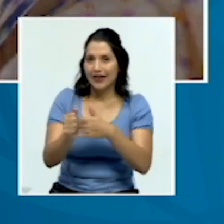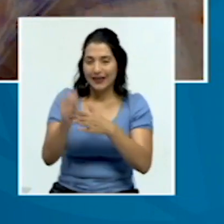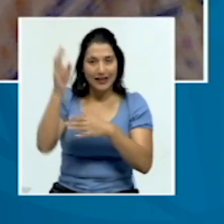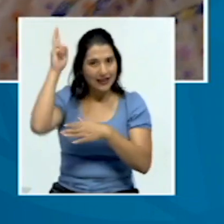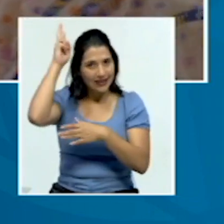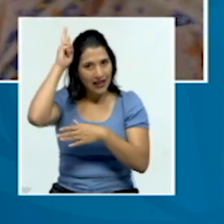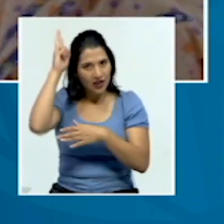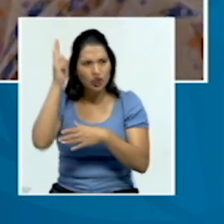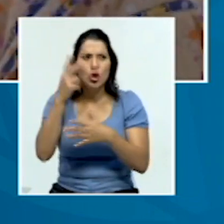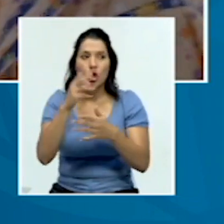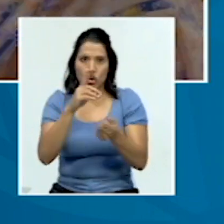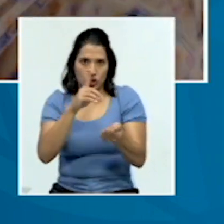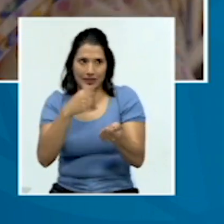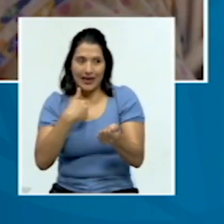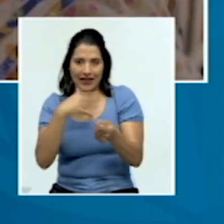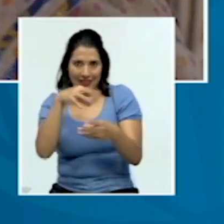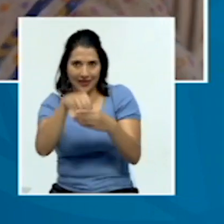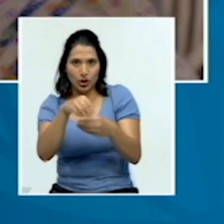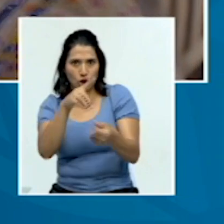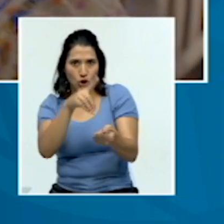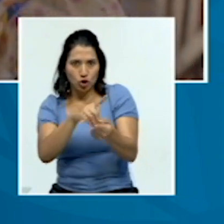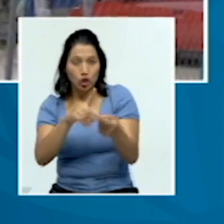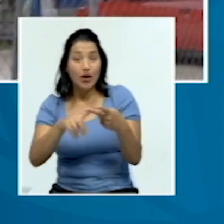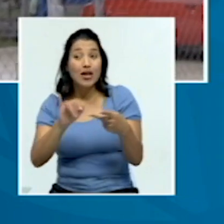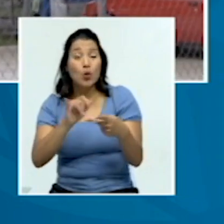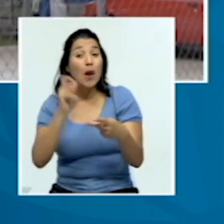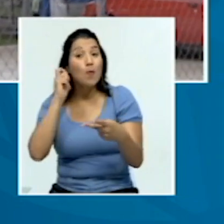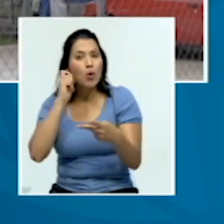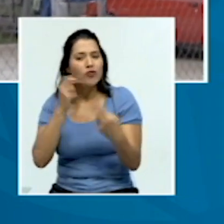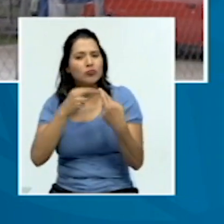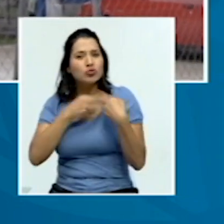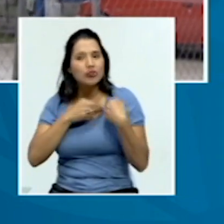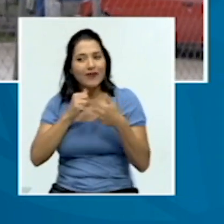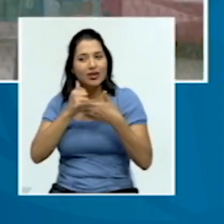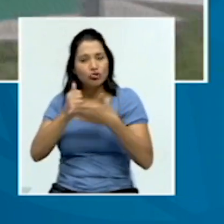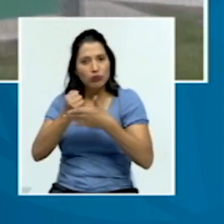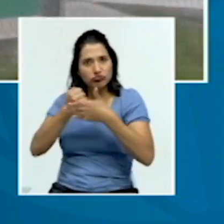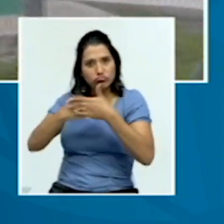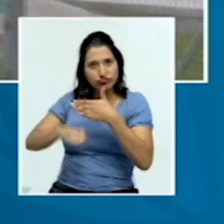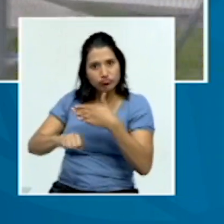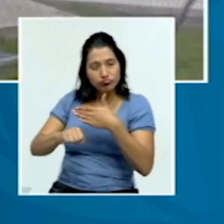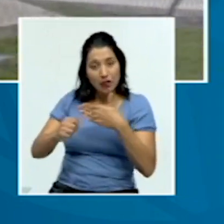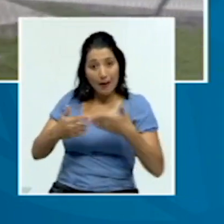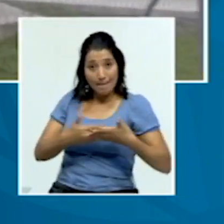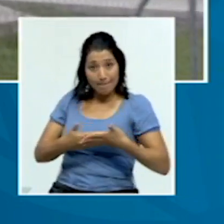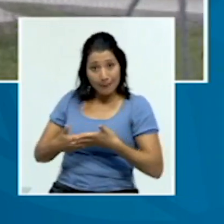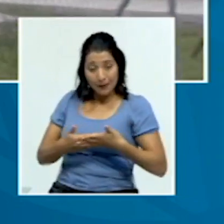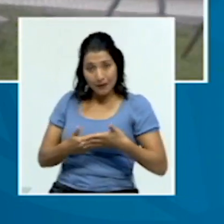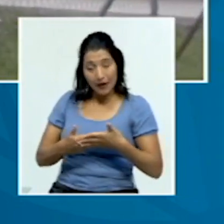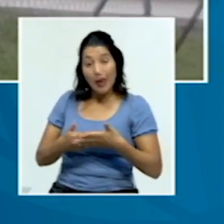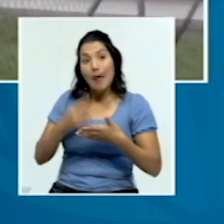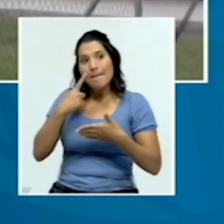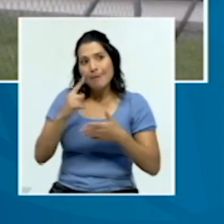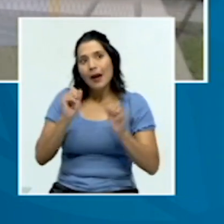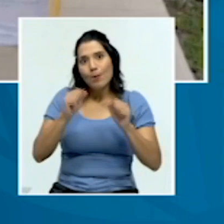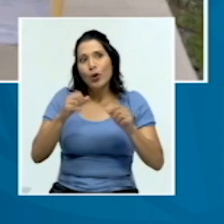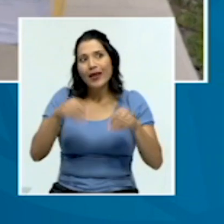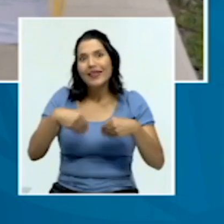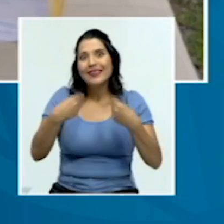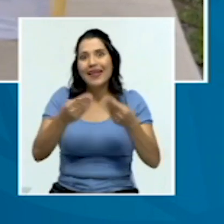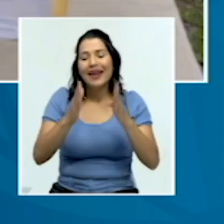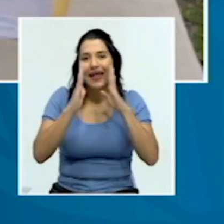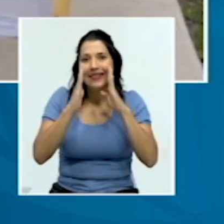tradicionales como las parteras de la comunidad para este punto de medicina intercultural.